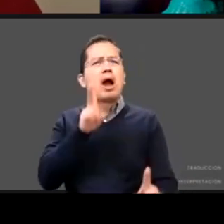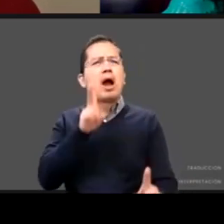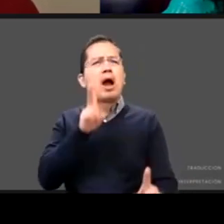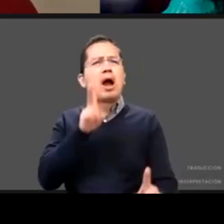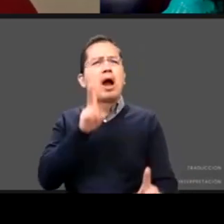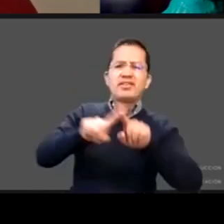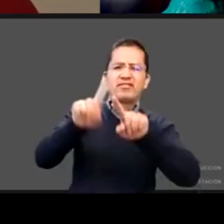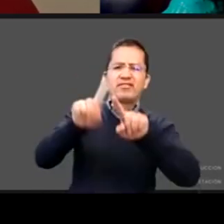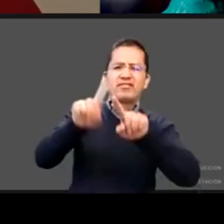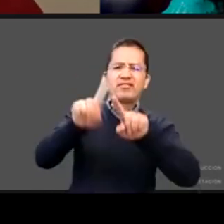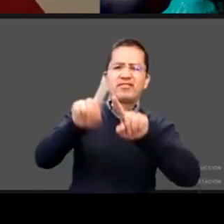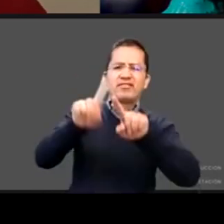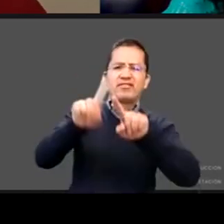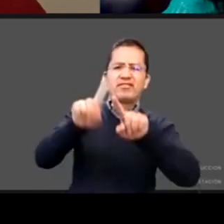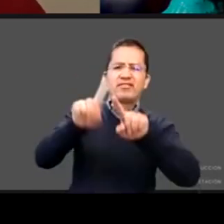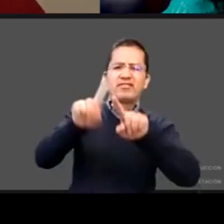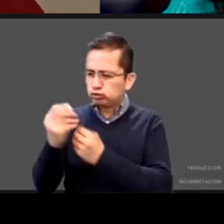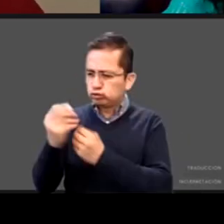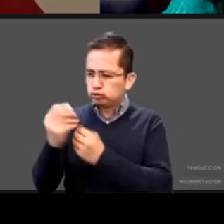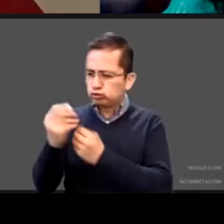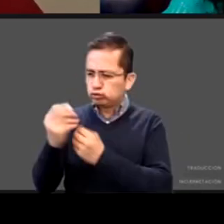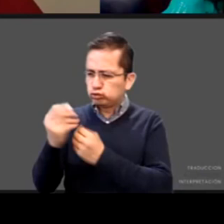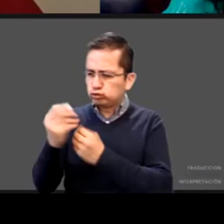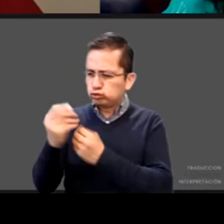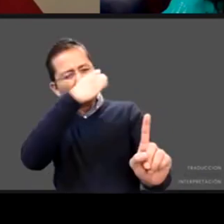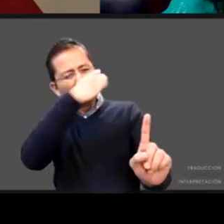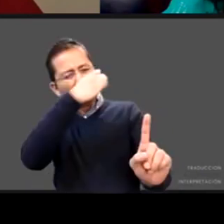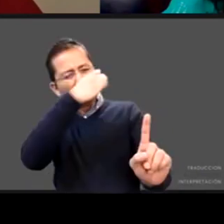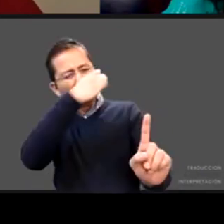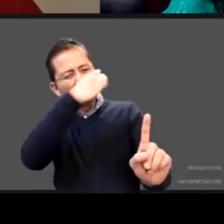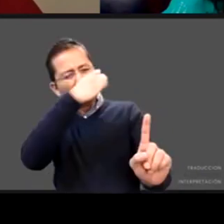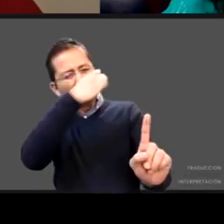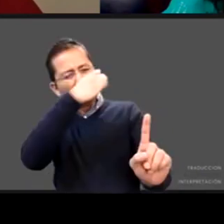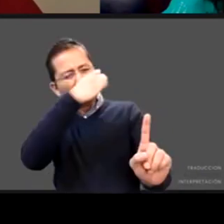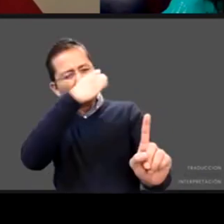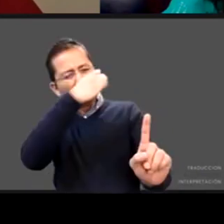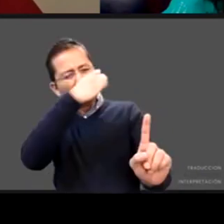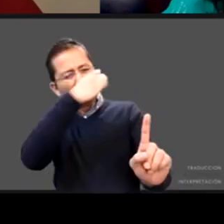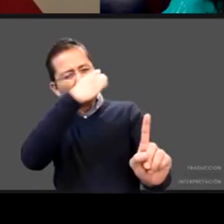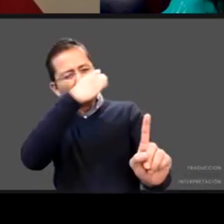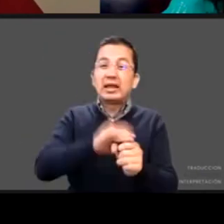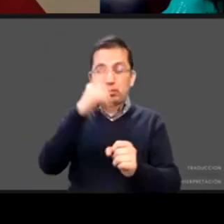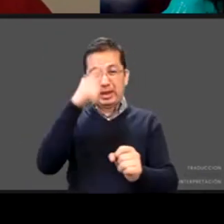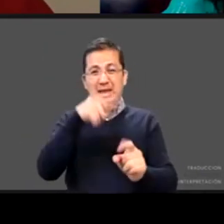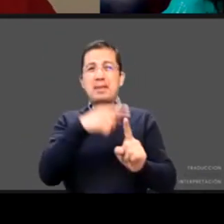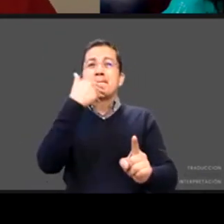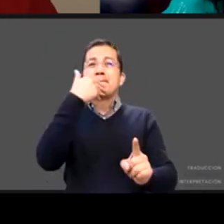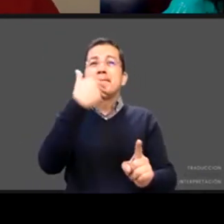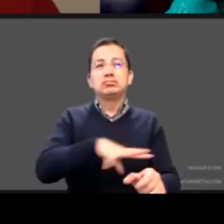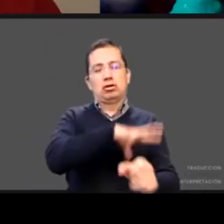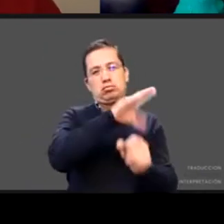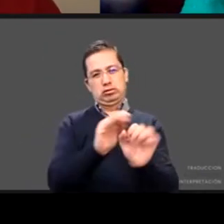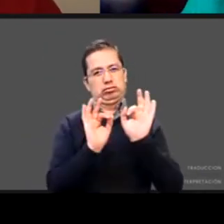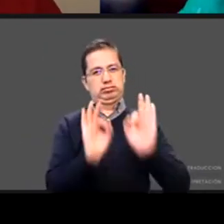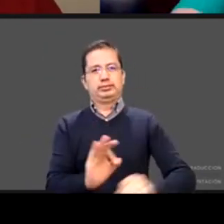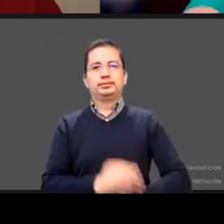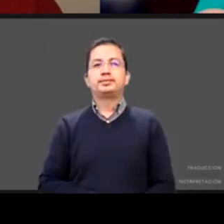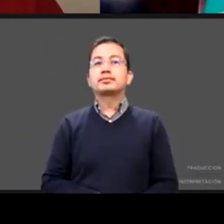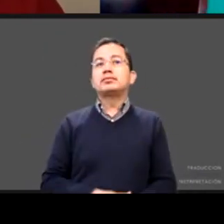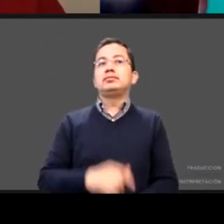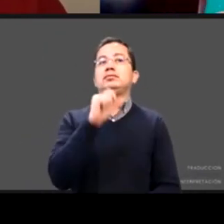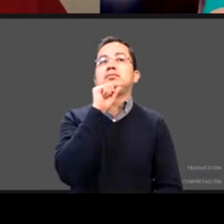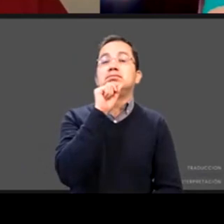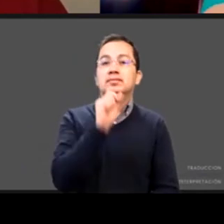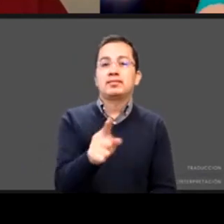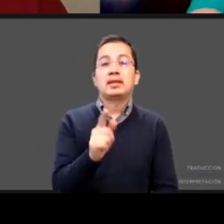identifico algo y voy a ver cómo estás tú para ver que todo esté bien hablemos entre sectores y también tener una cultura de ir y